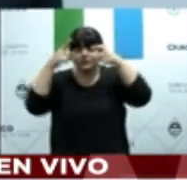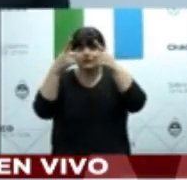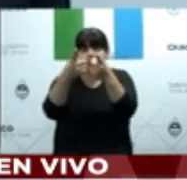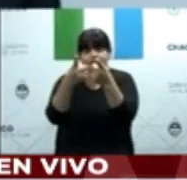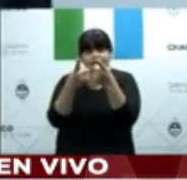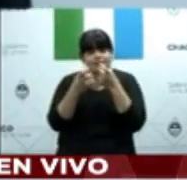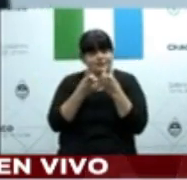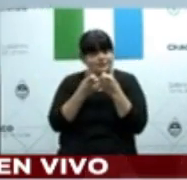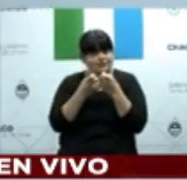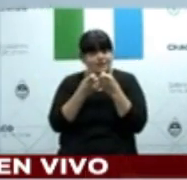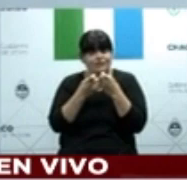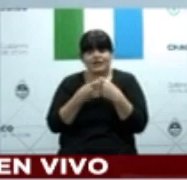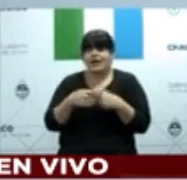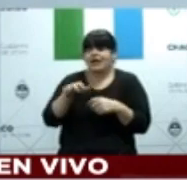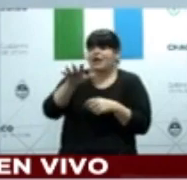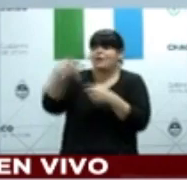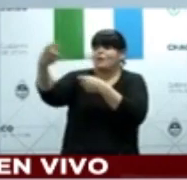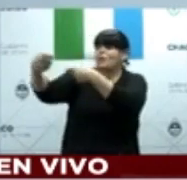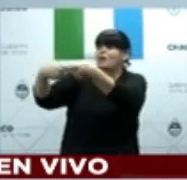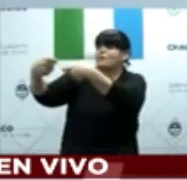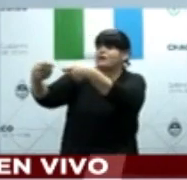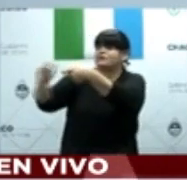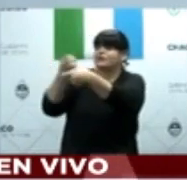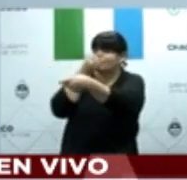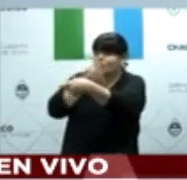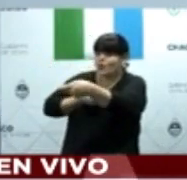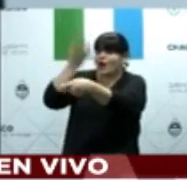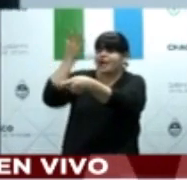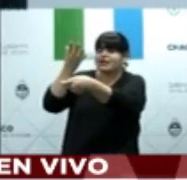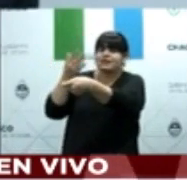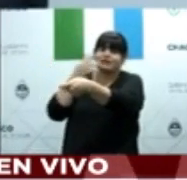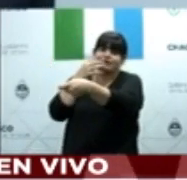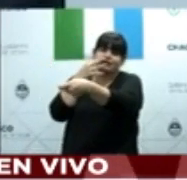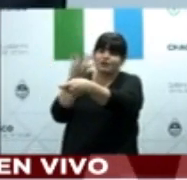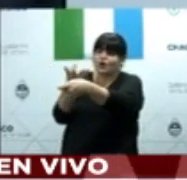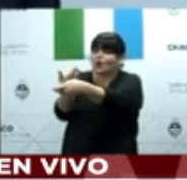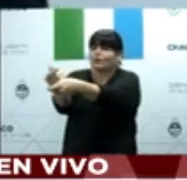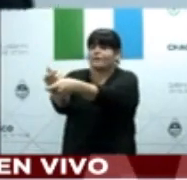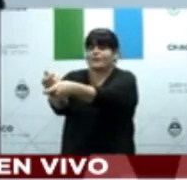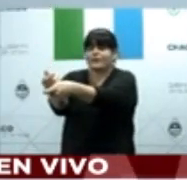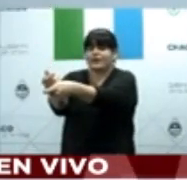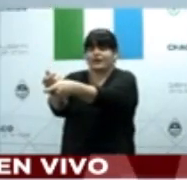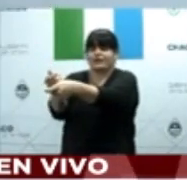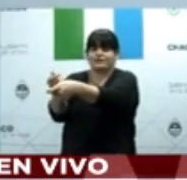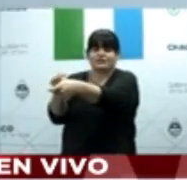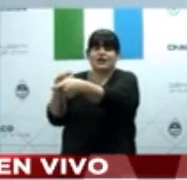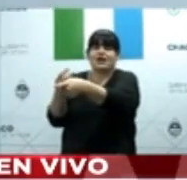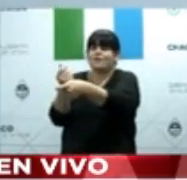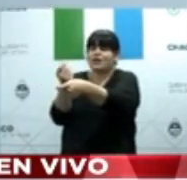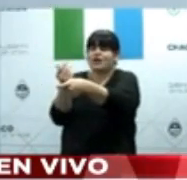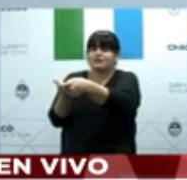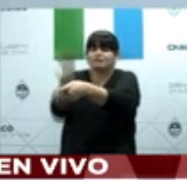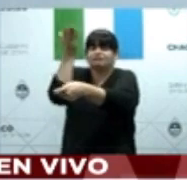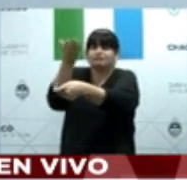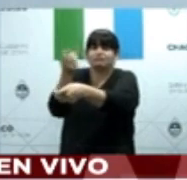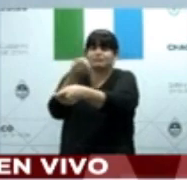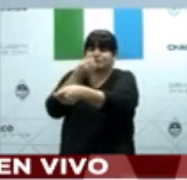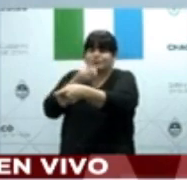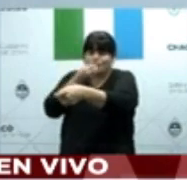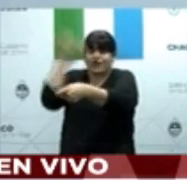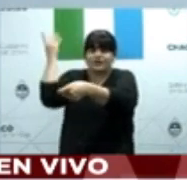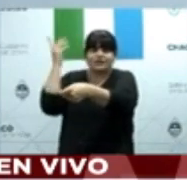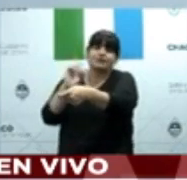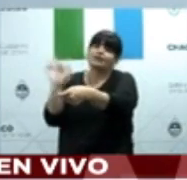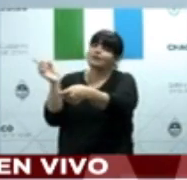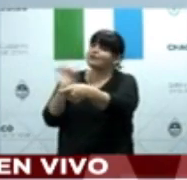un insumo, un producto altamente demandado, a cualquier precio. Porque preservamos el bolsillo de los chasqueños, y la honestidad, la